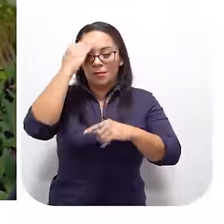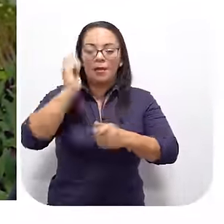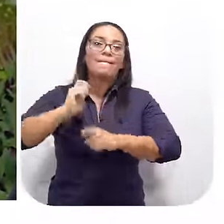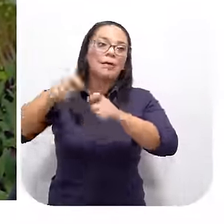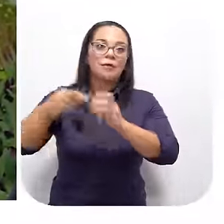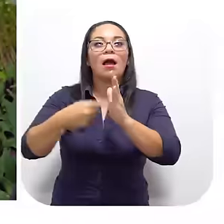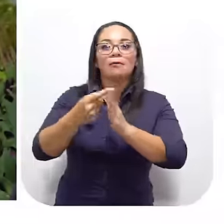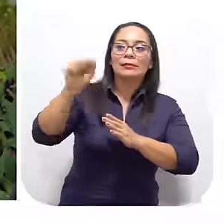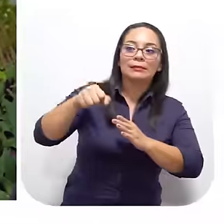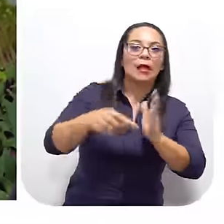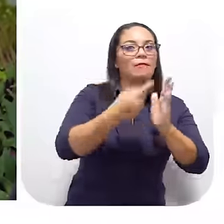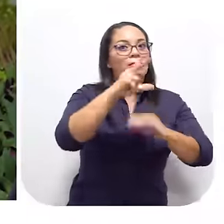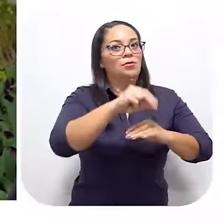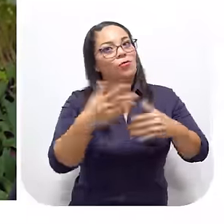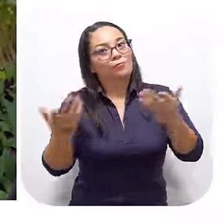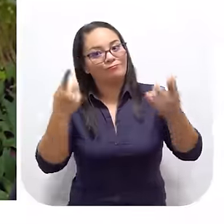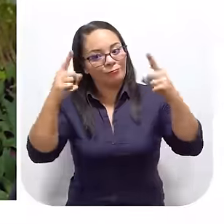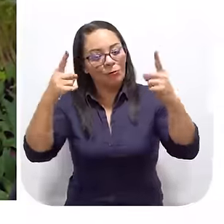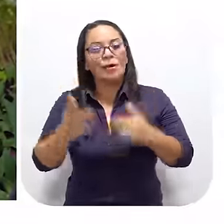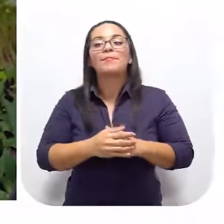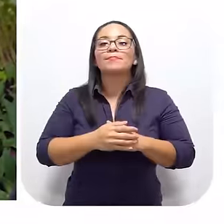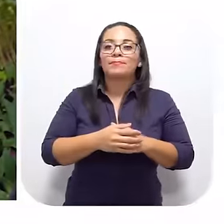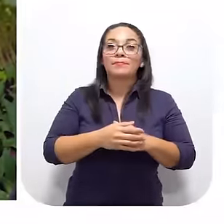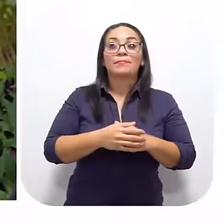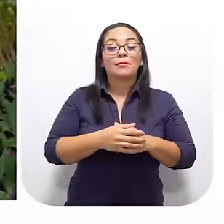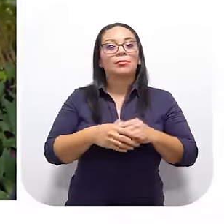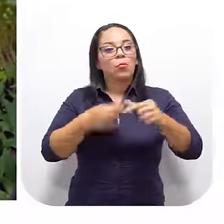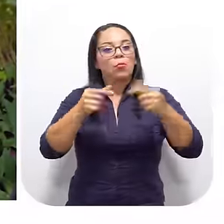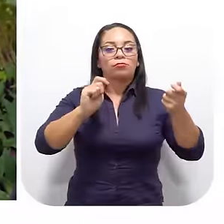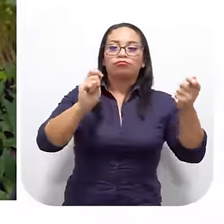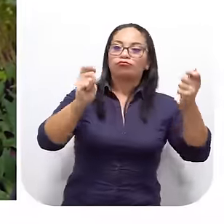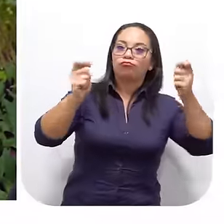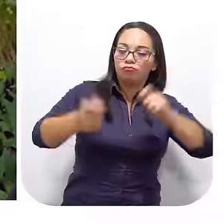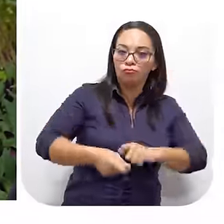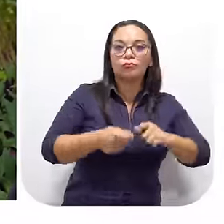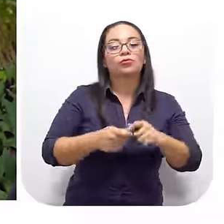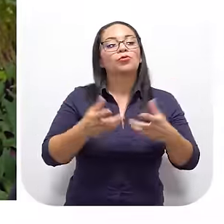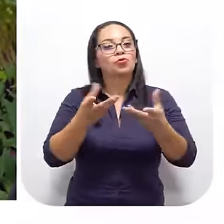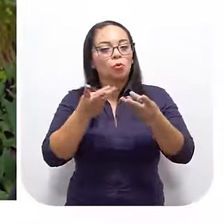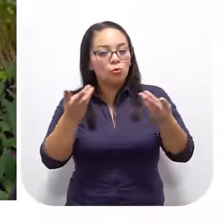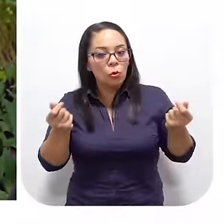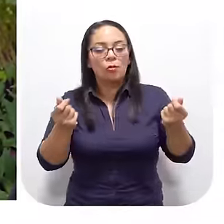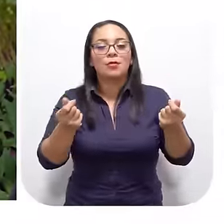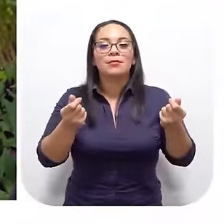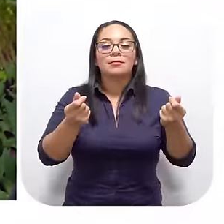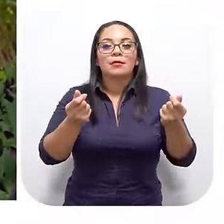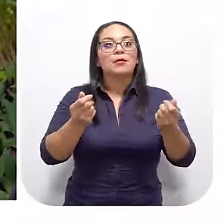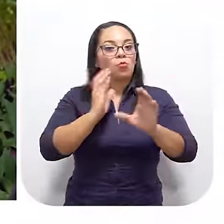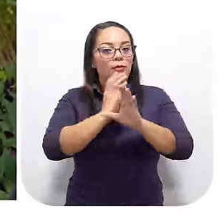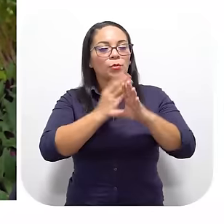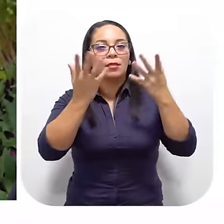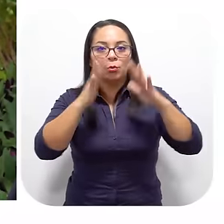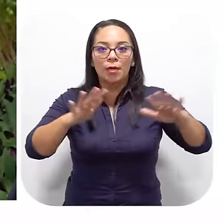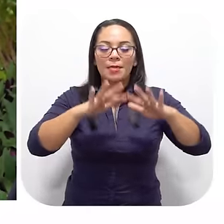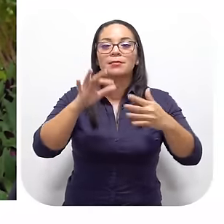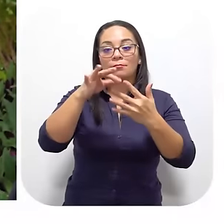la pesca Un día usted saca Otro día no Exactamente Entonces la gente Va apostando Por soluciones Basadas en naturaleza Pero enfocados